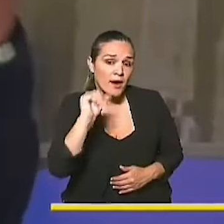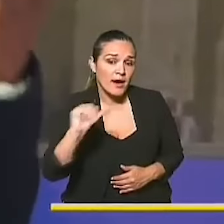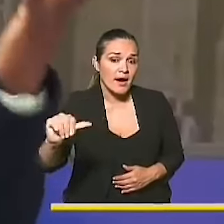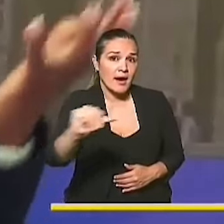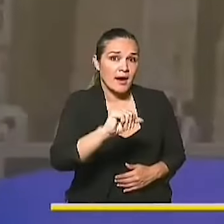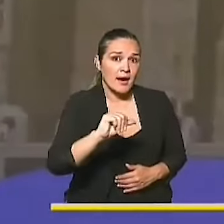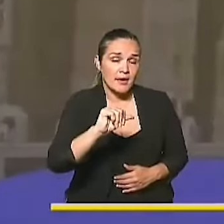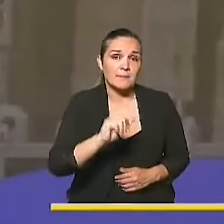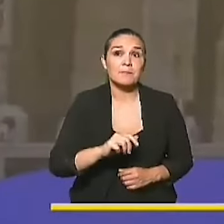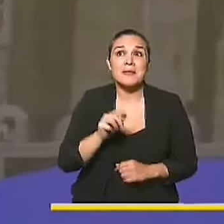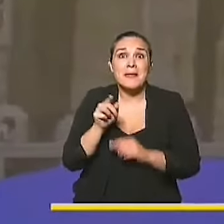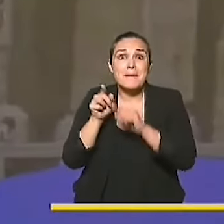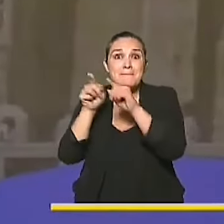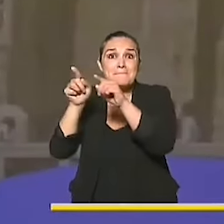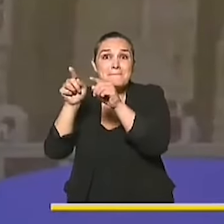Constitucional,